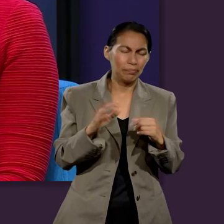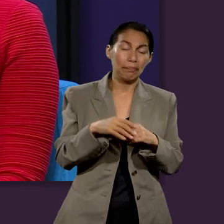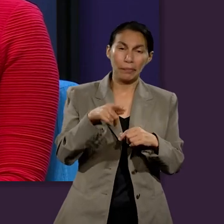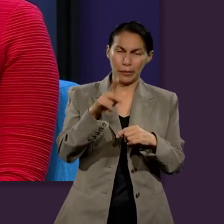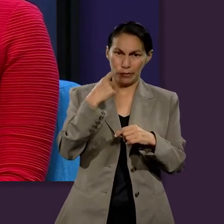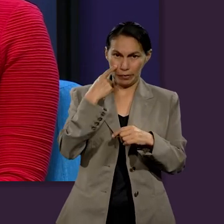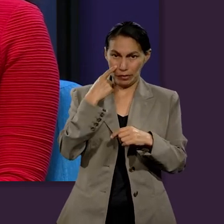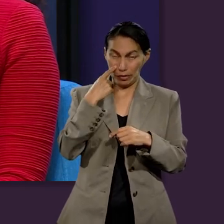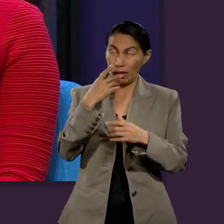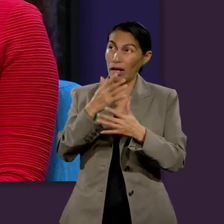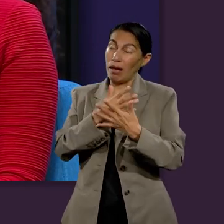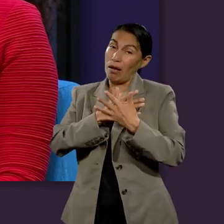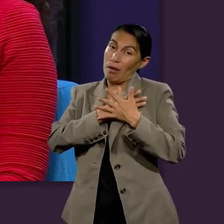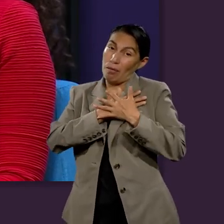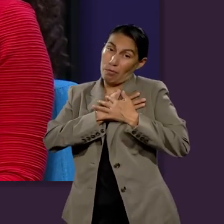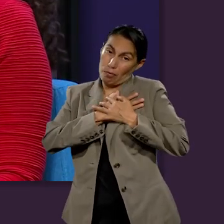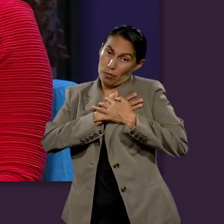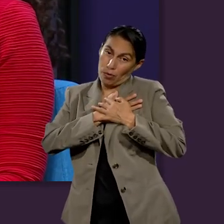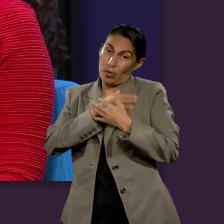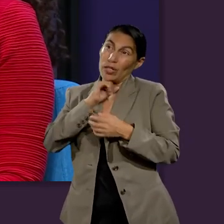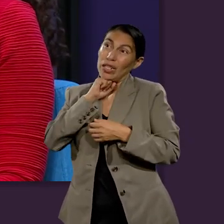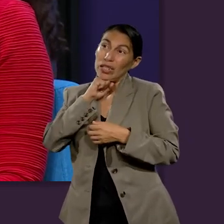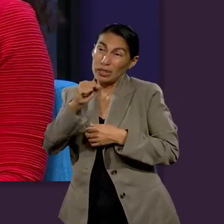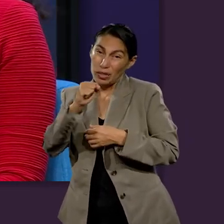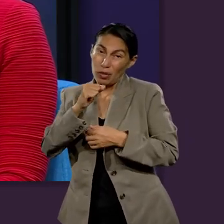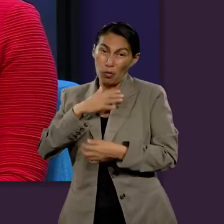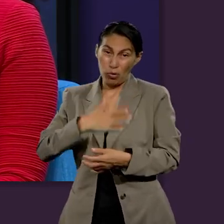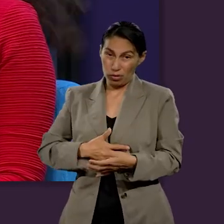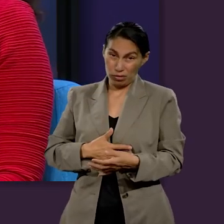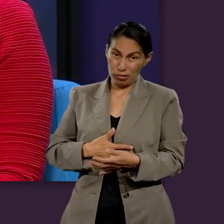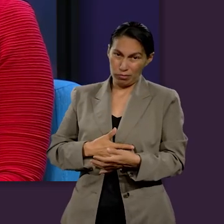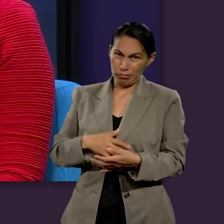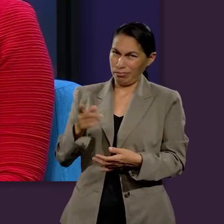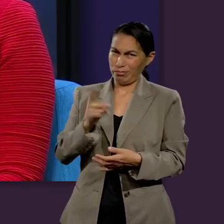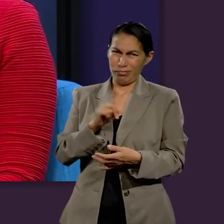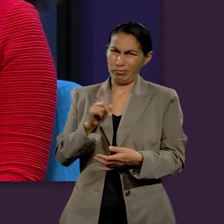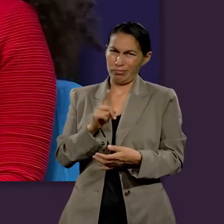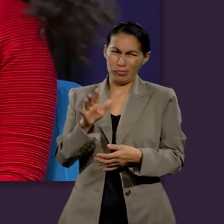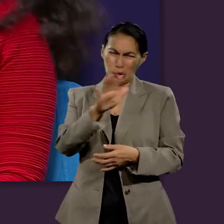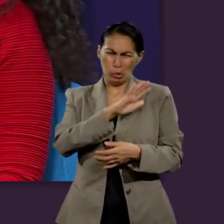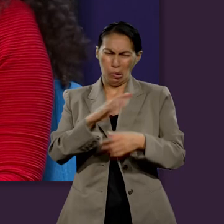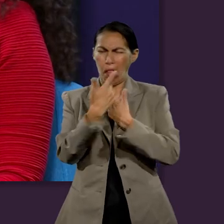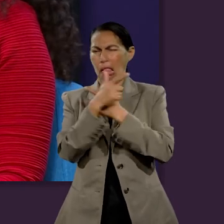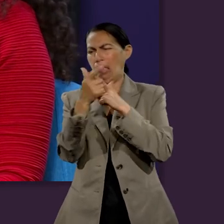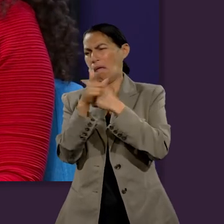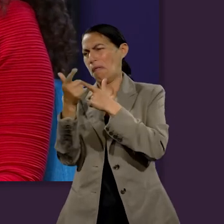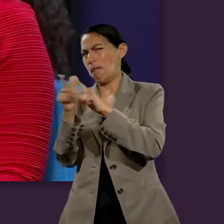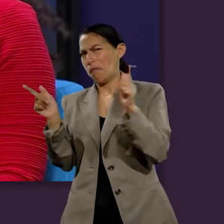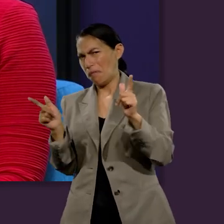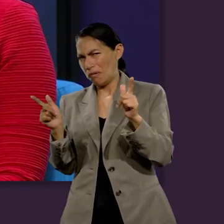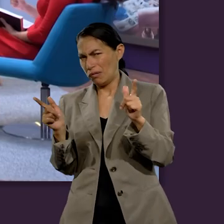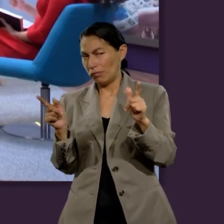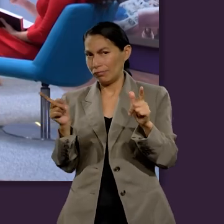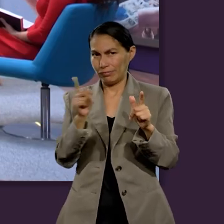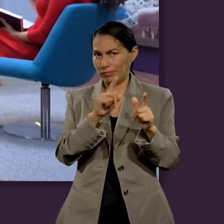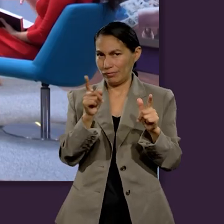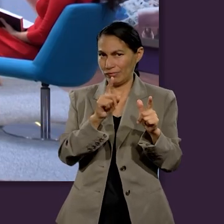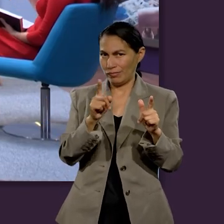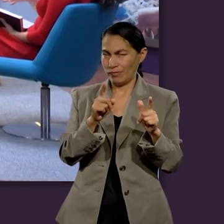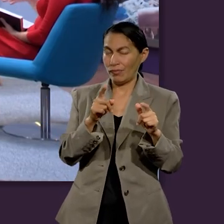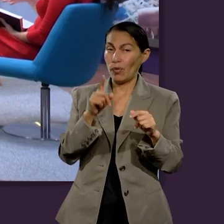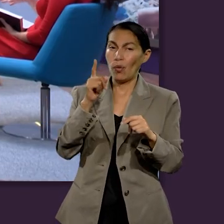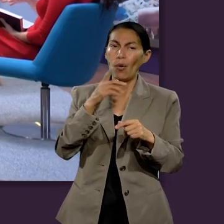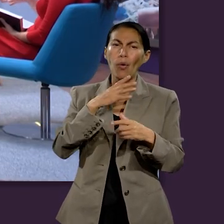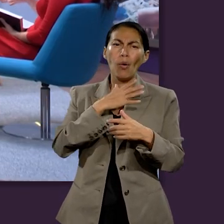el amor sin juicio sería una anarquía. Cualquiera podría hacer lo que quisiera. Y un